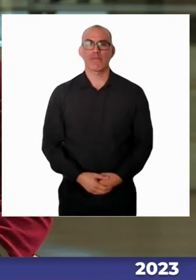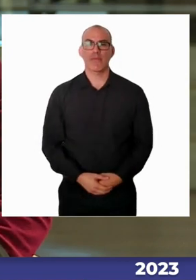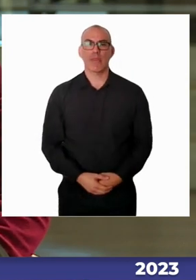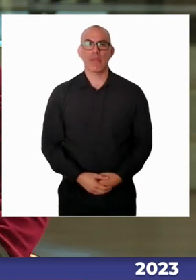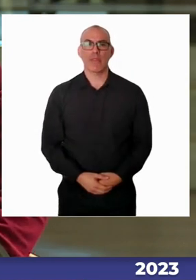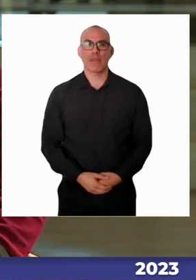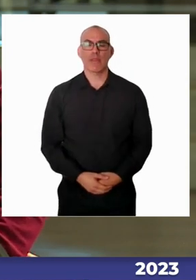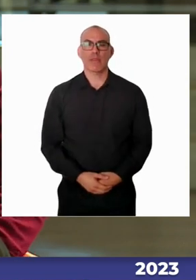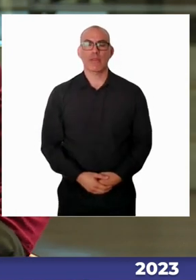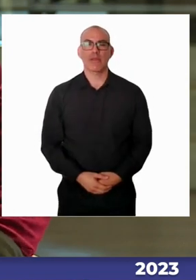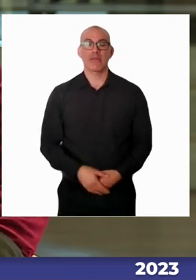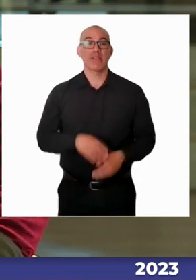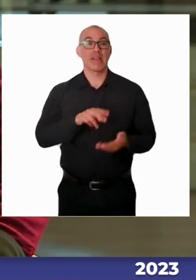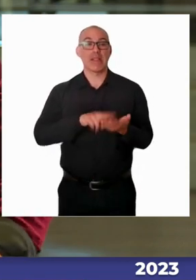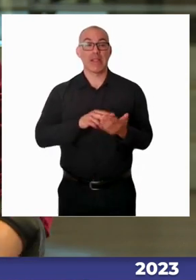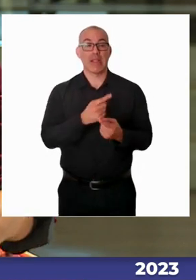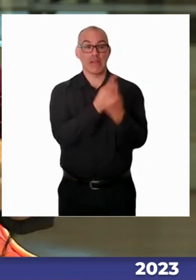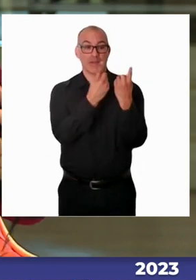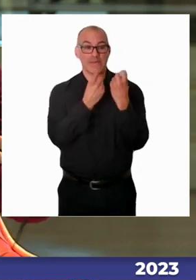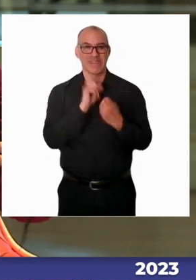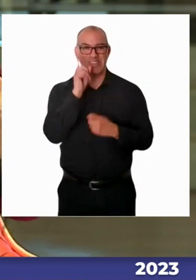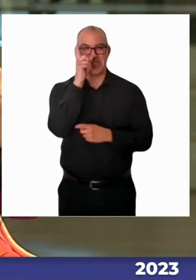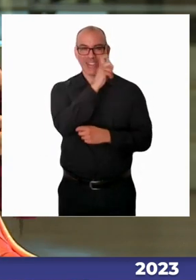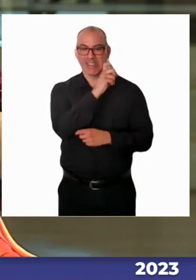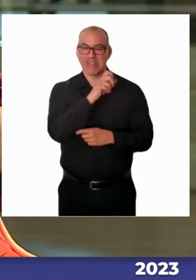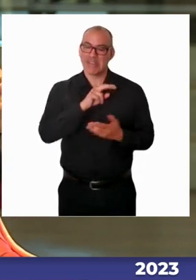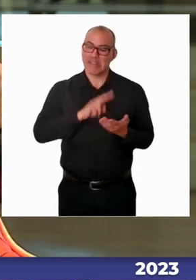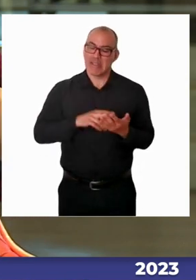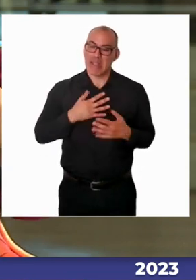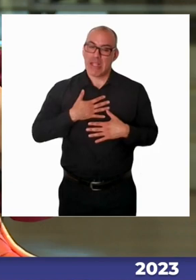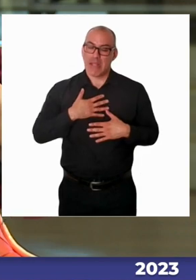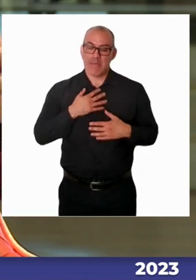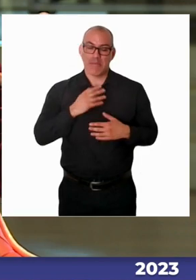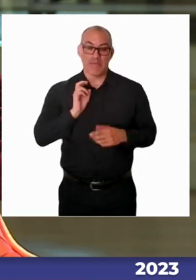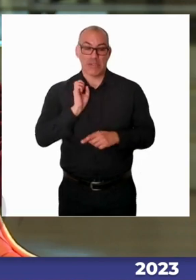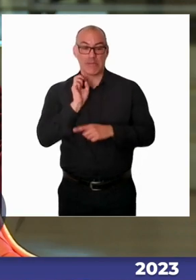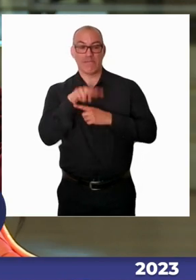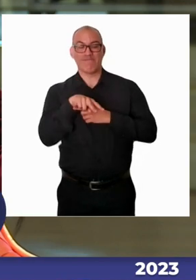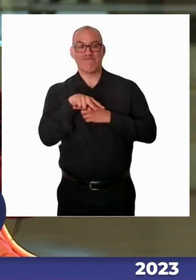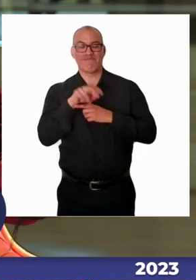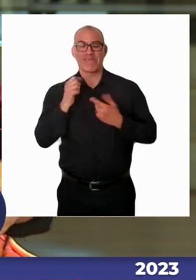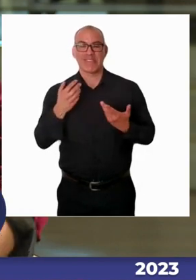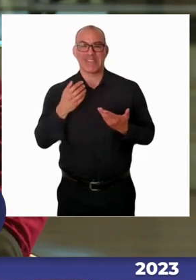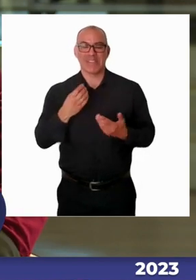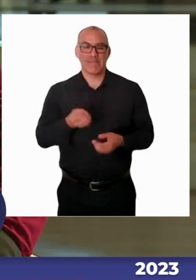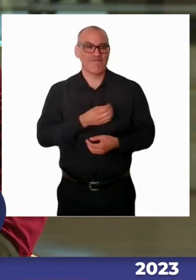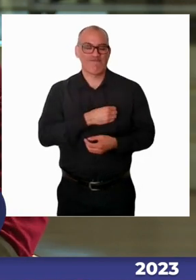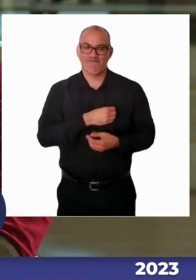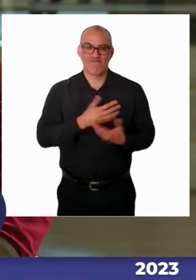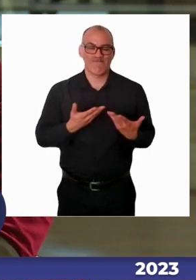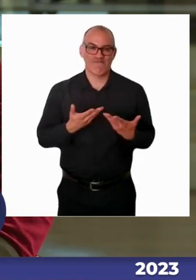metropolitana porque tienen inyección de recursos tanto municipales como de los colegios,